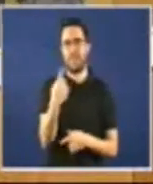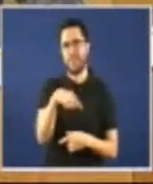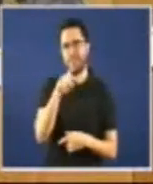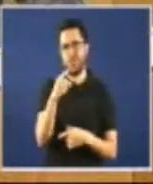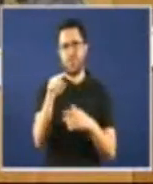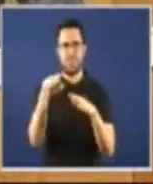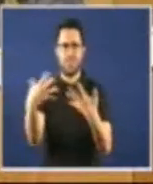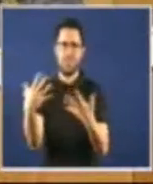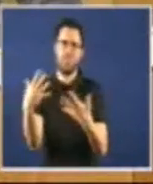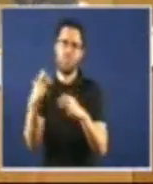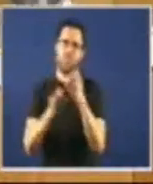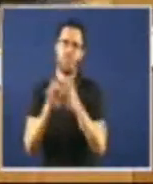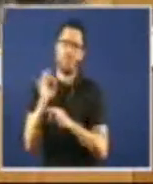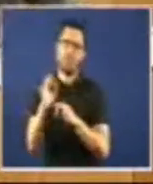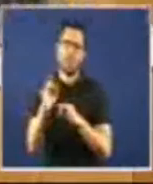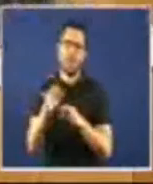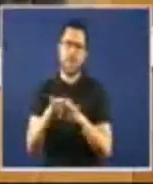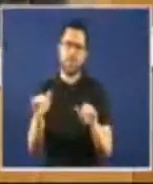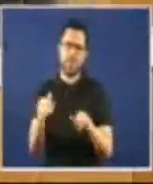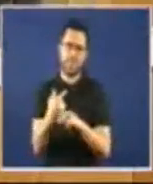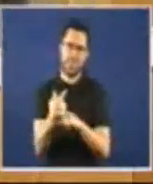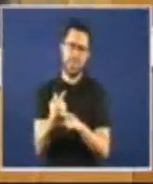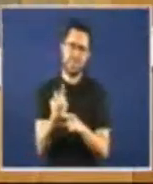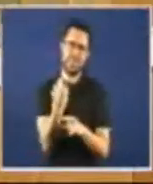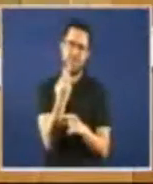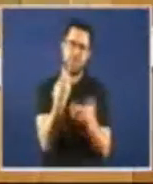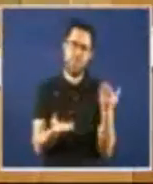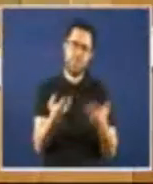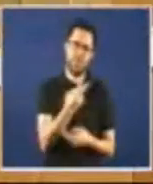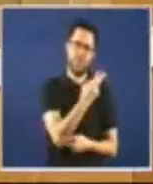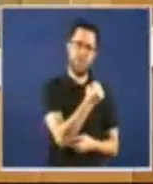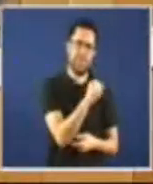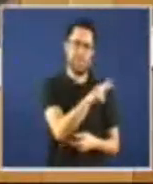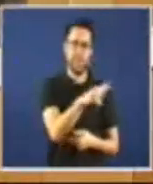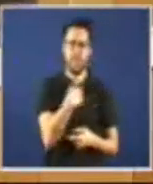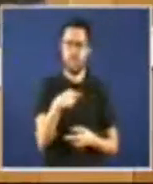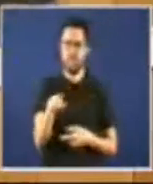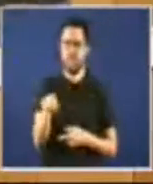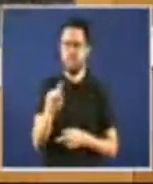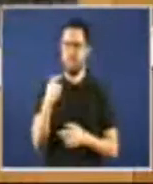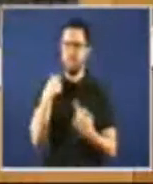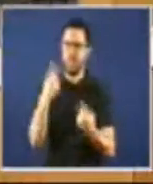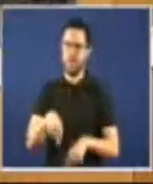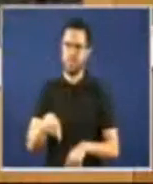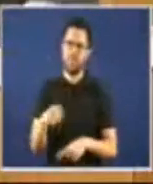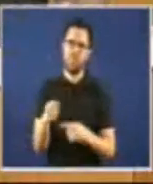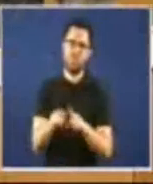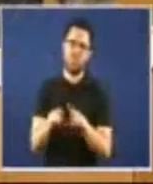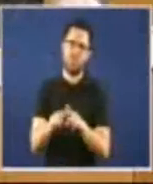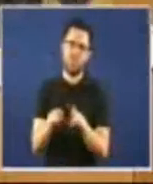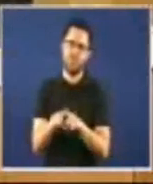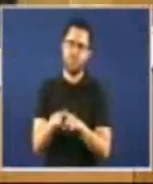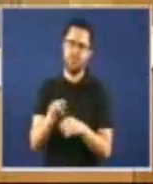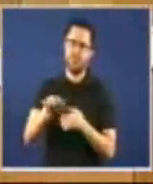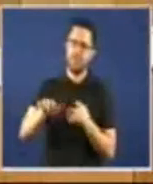2013 parabéns velaí o estripiloroso éxito da consolidación fiscal e financeira froito